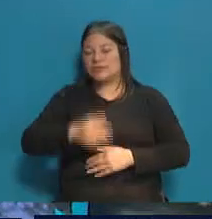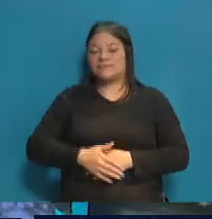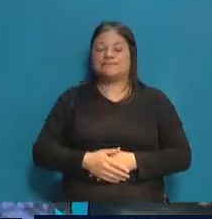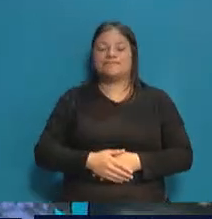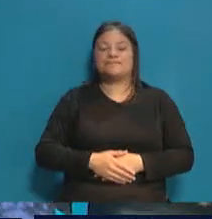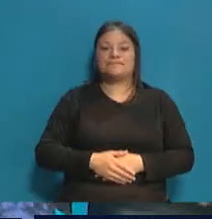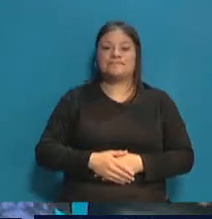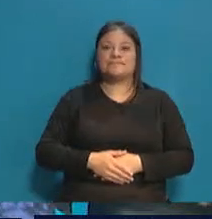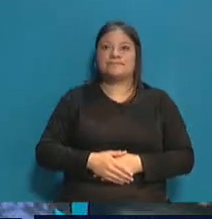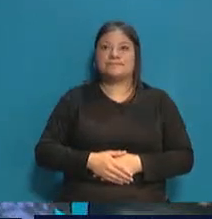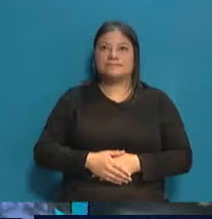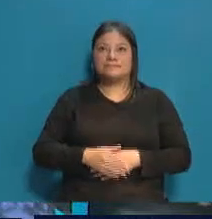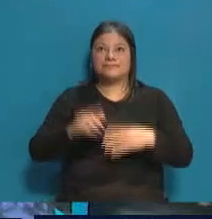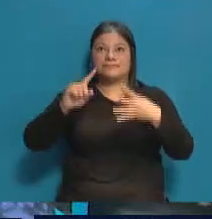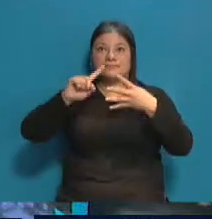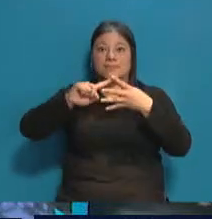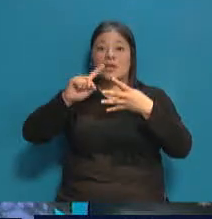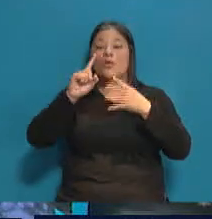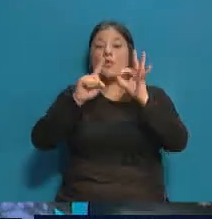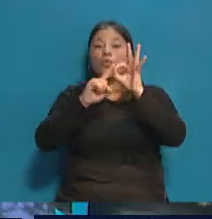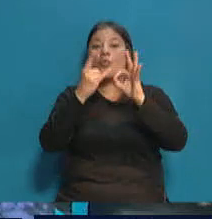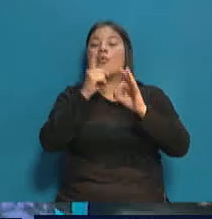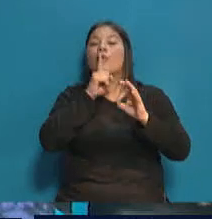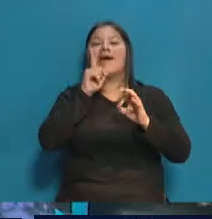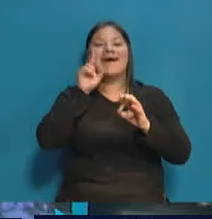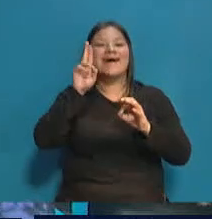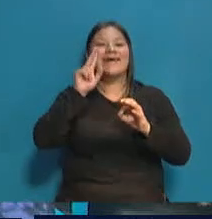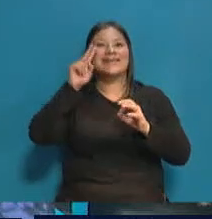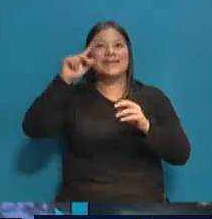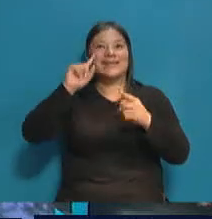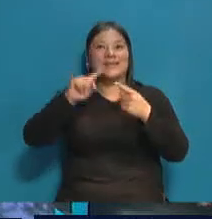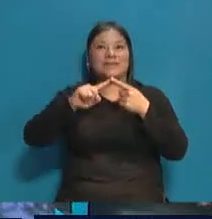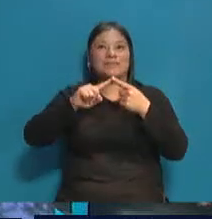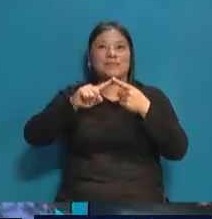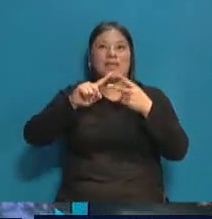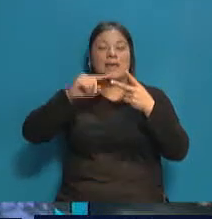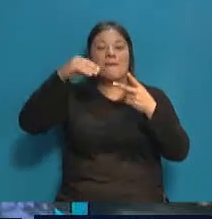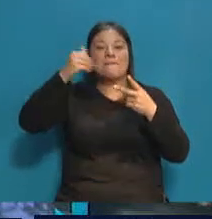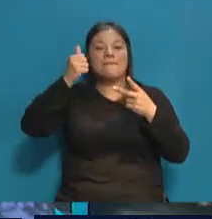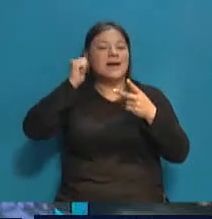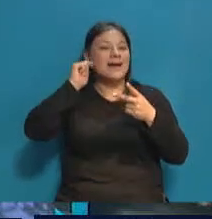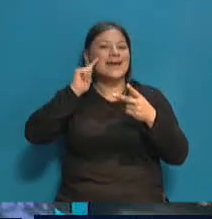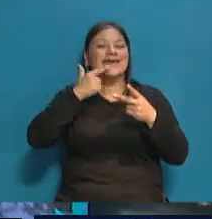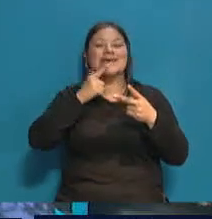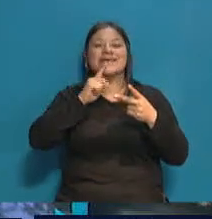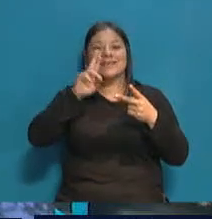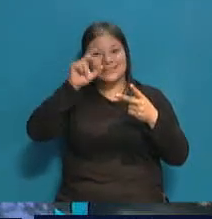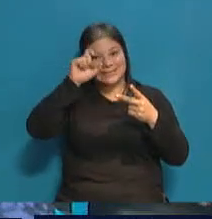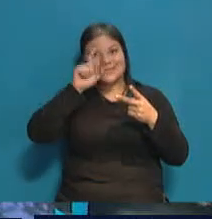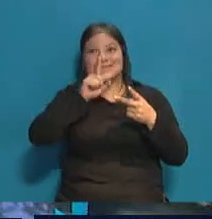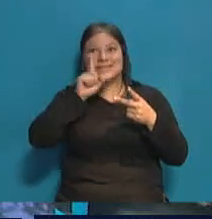suma. Marcos Cuatrini, Armando Magistretti, Ariel Pringles, Flavia Manoni y Martín